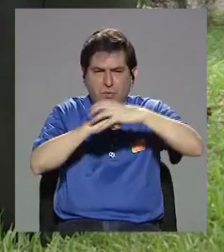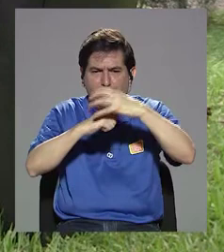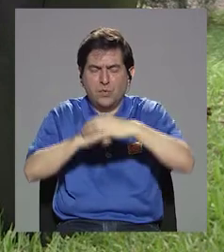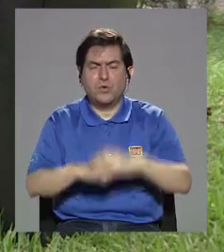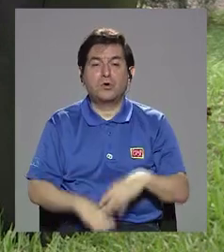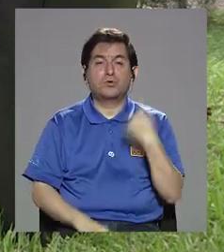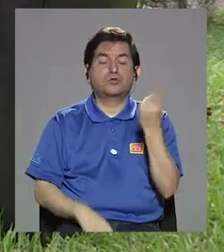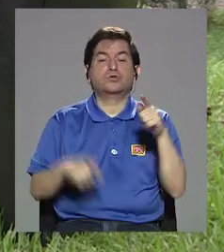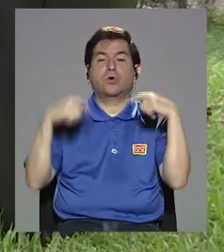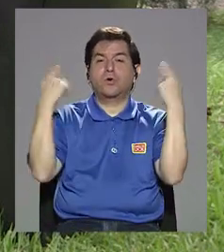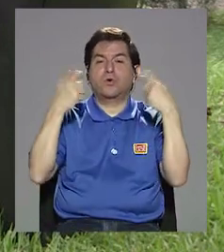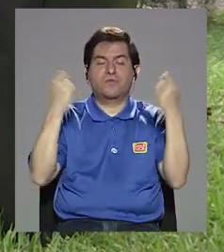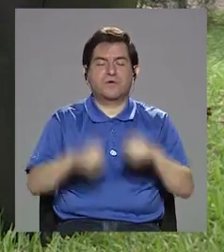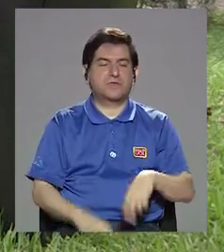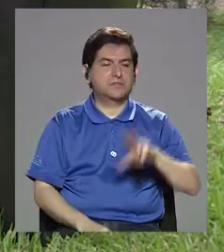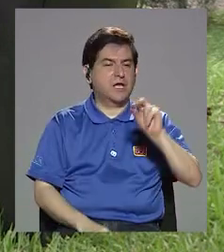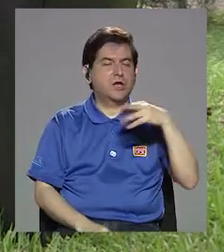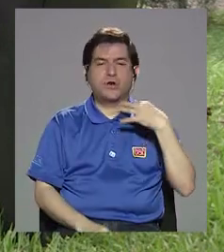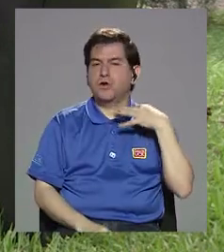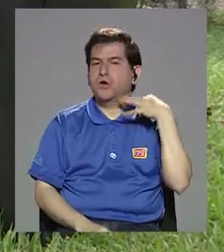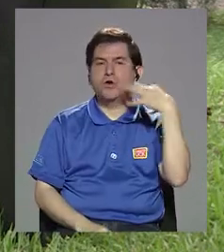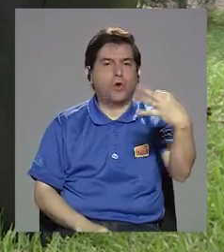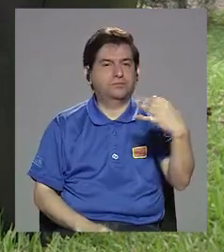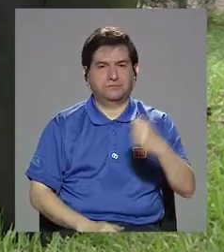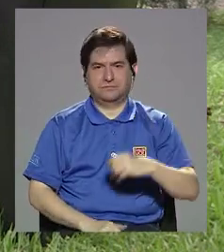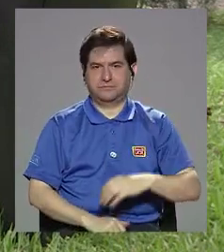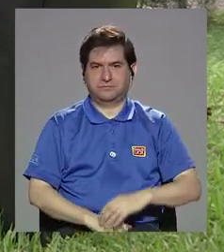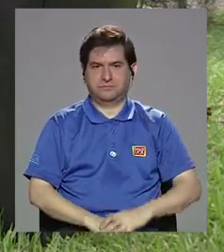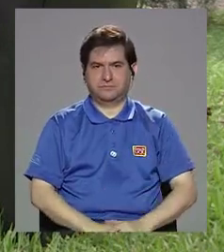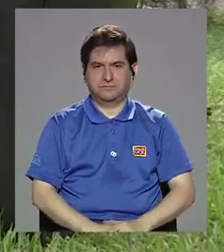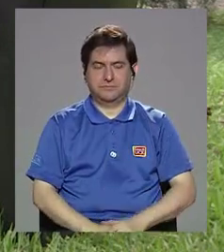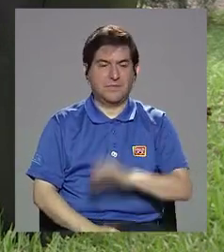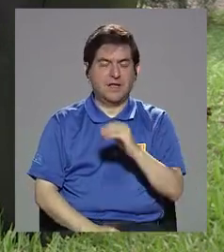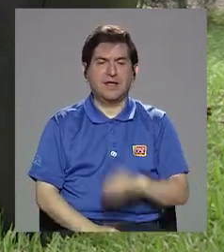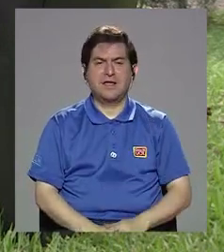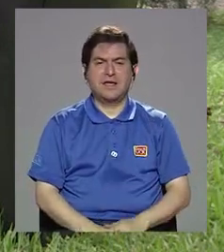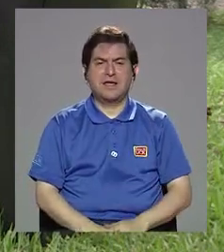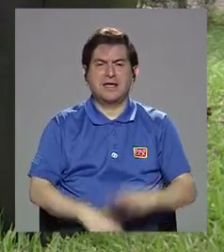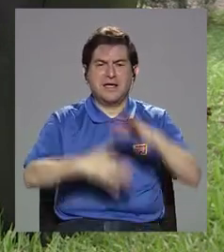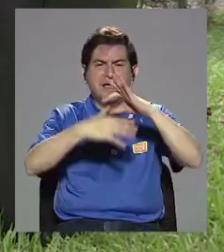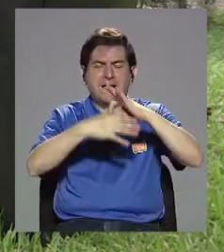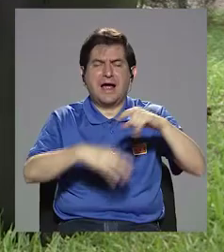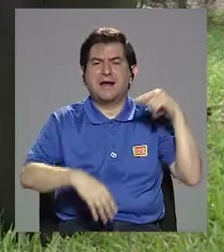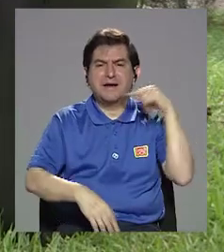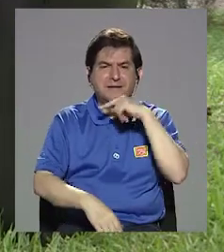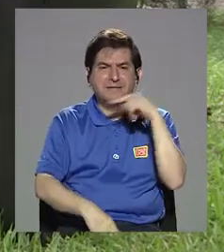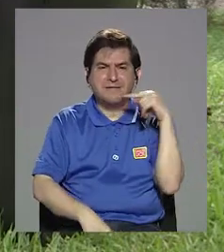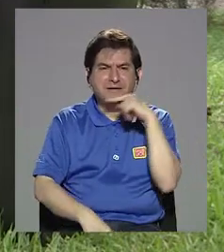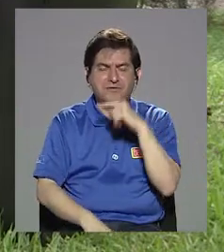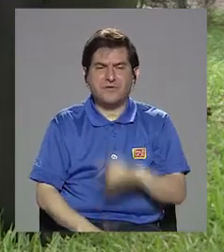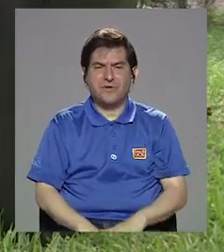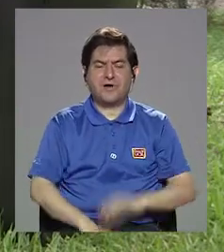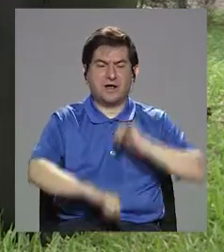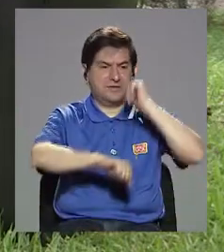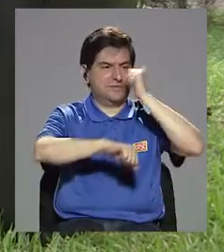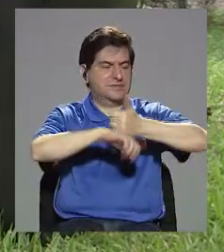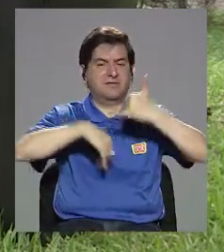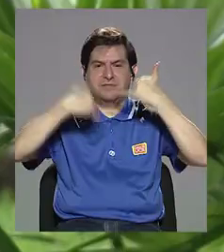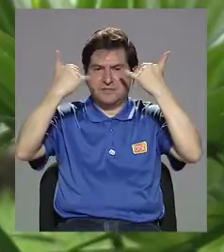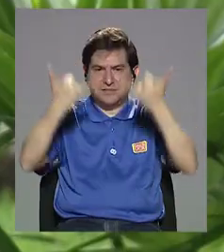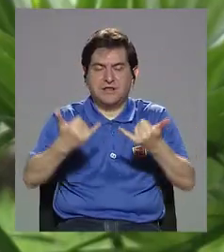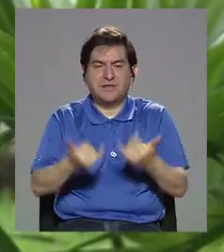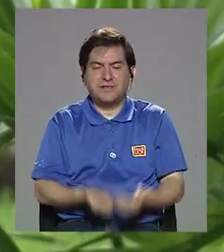mismo, no de consumo diario. Y las carnes rojas son categorizadas